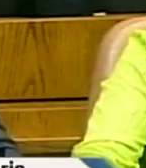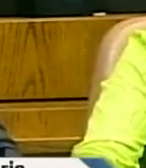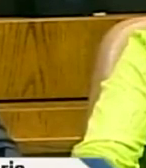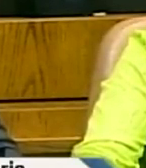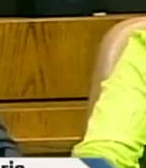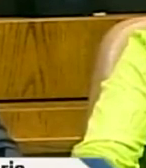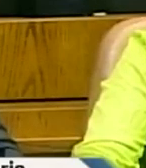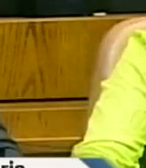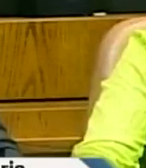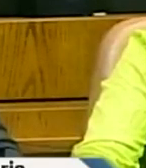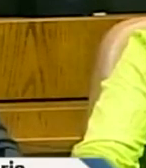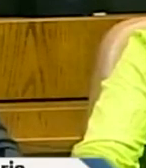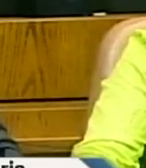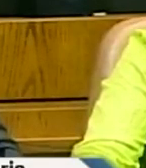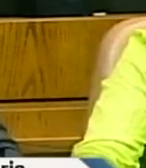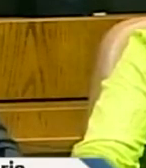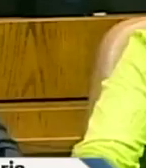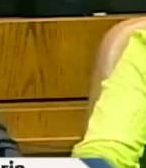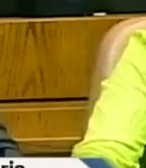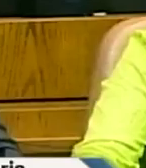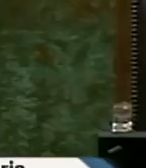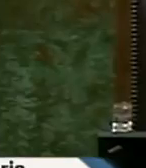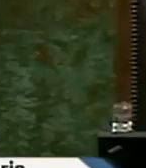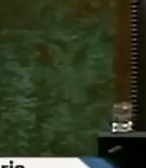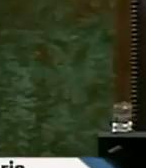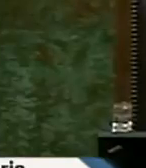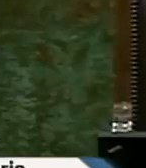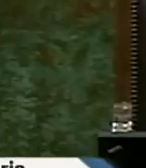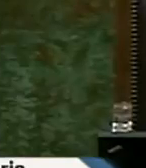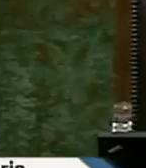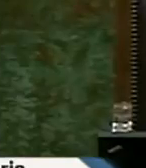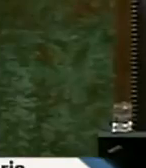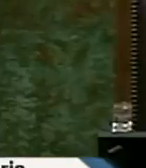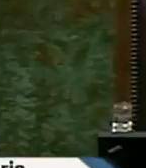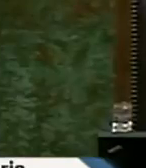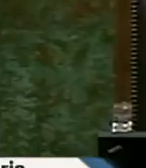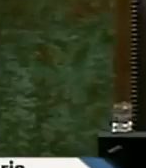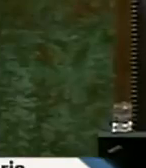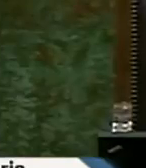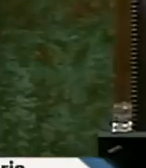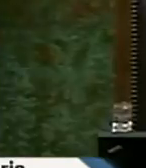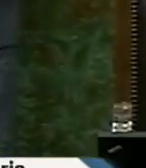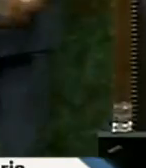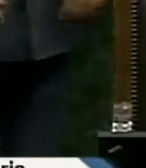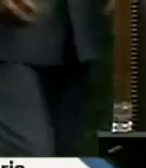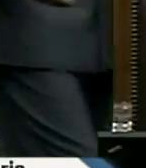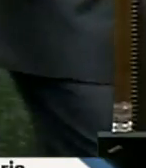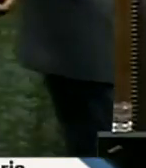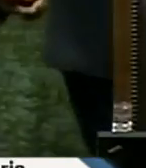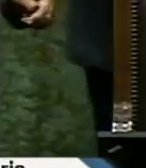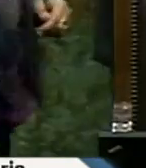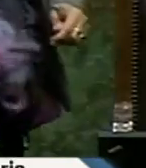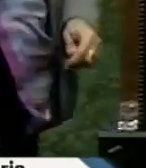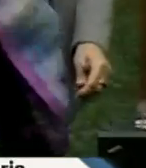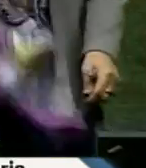sala ya cuando llegue para que lo saludemos lo tenemos que viene el extremo sur estamos ya nada más he dicho